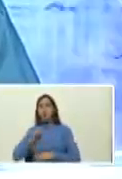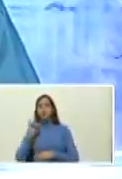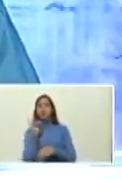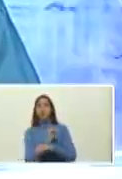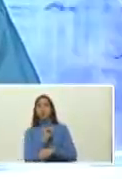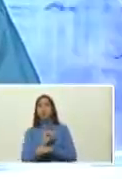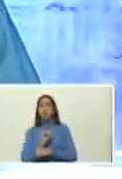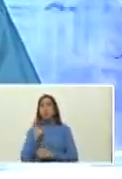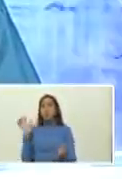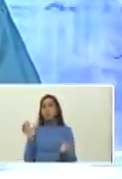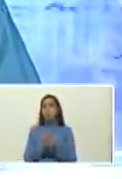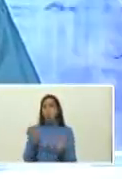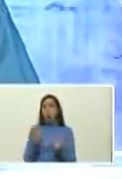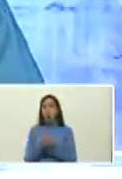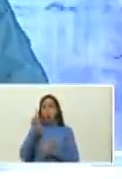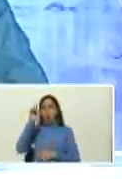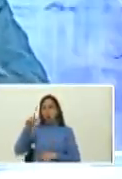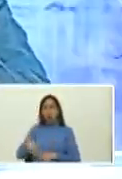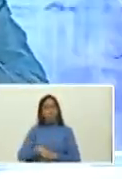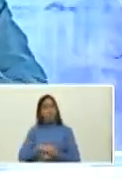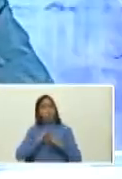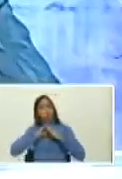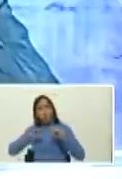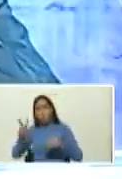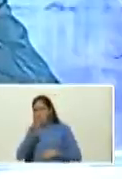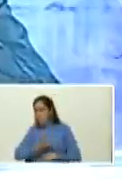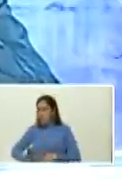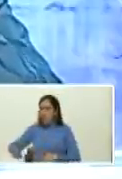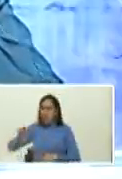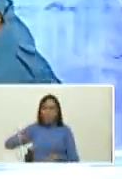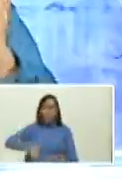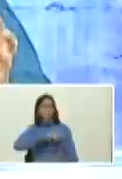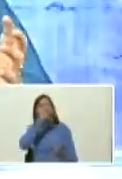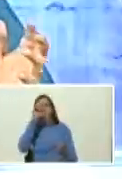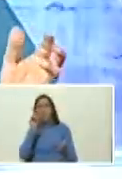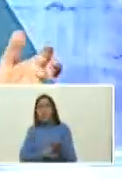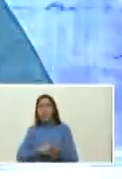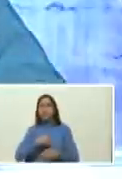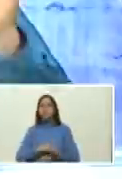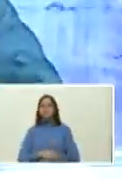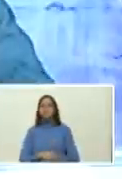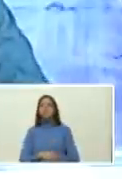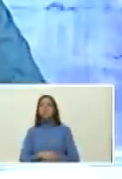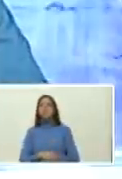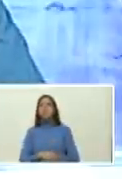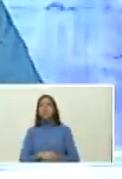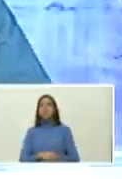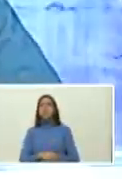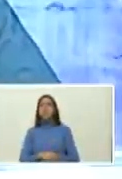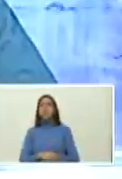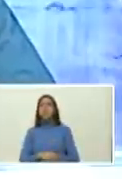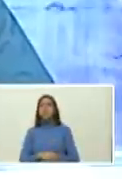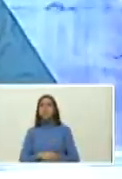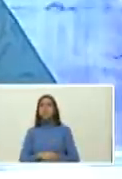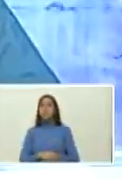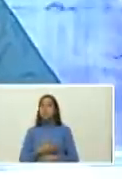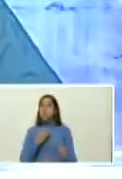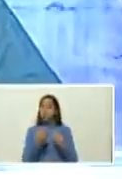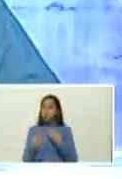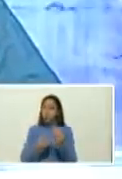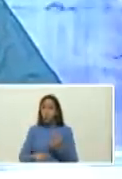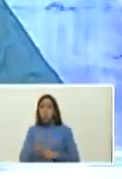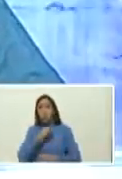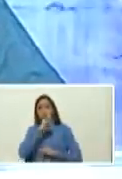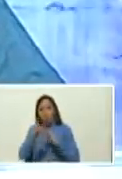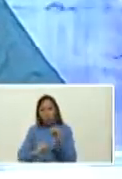Esparta de Punta a Punta de Norte a Sur de Este a Oeste y viceversa recorrer el país la